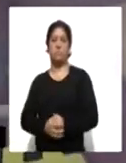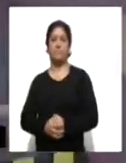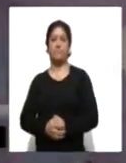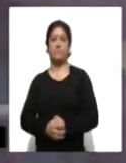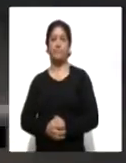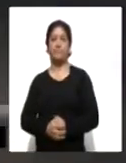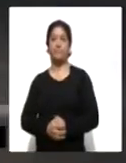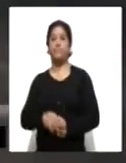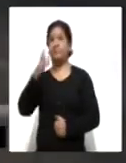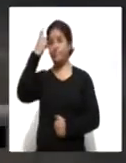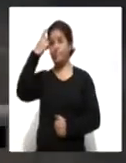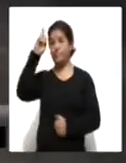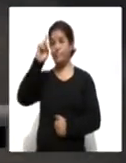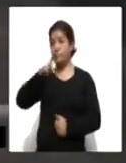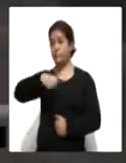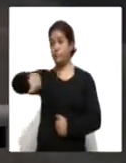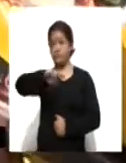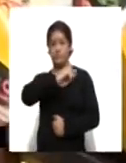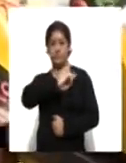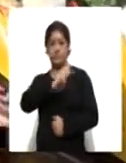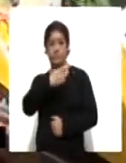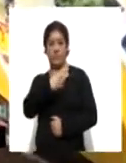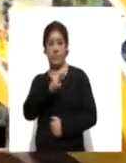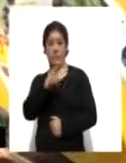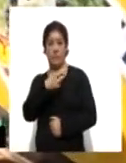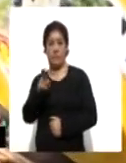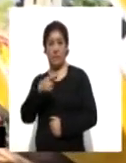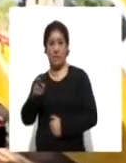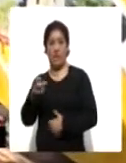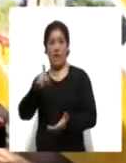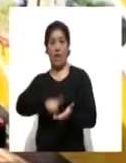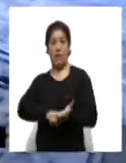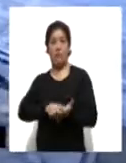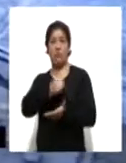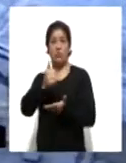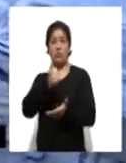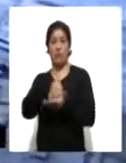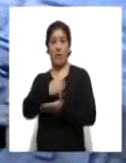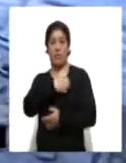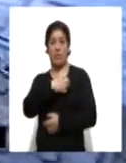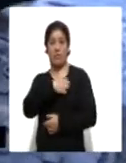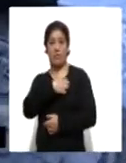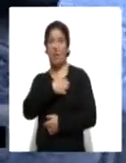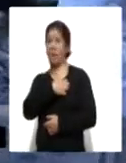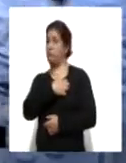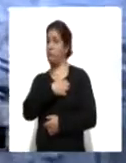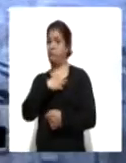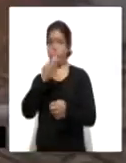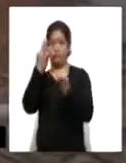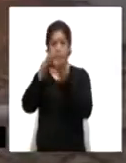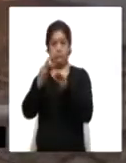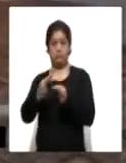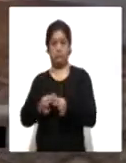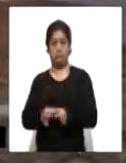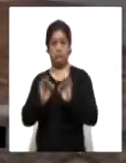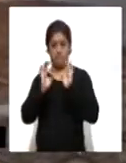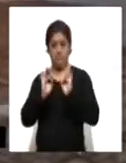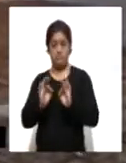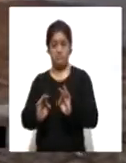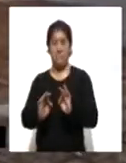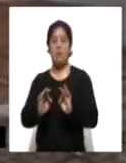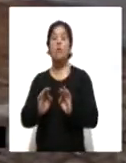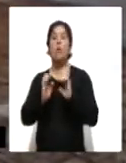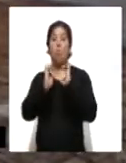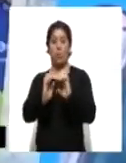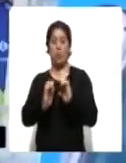Dueños de establecimientos y prestadores de servicios turísticos en la ciudad capital no bajan la guardia y mantienen las medidas sanitarias ante la pandemia